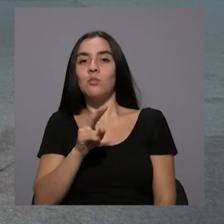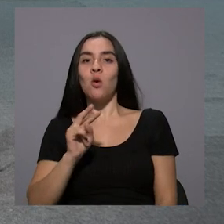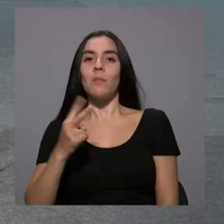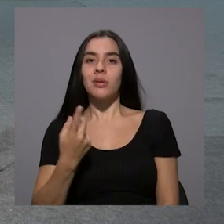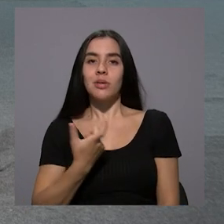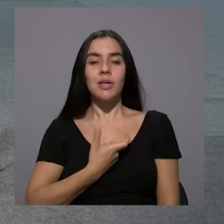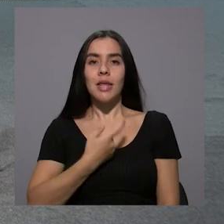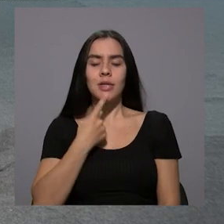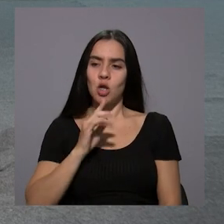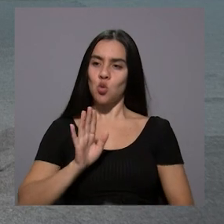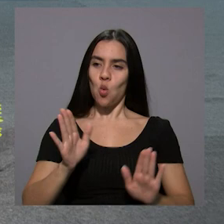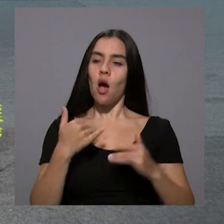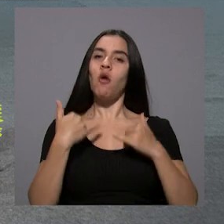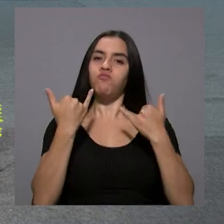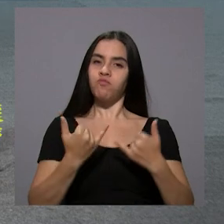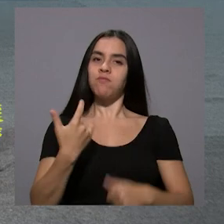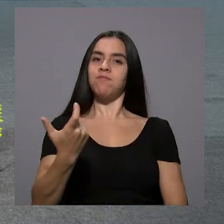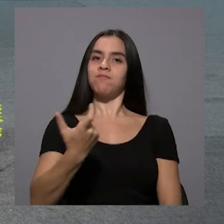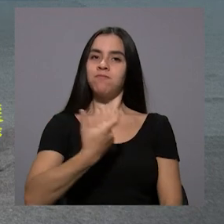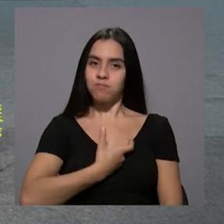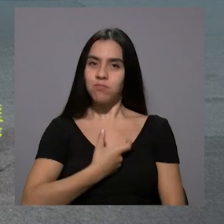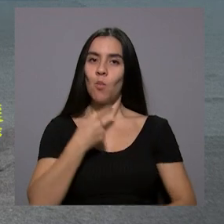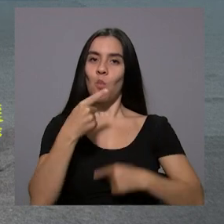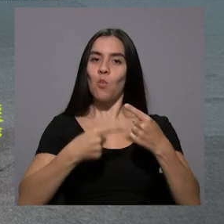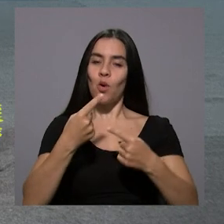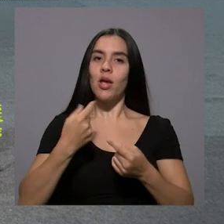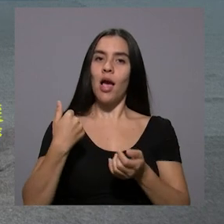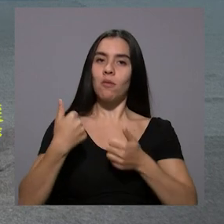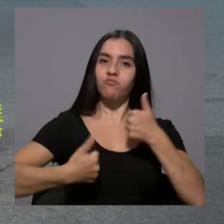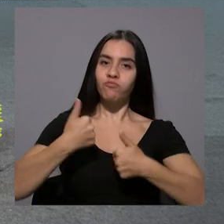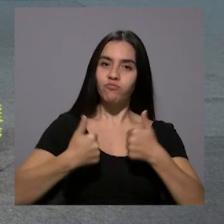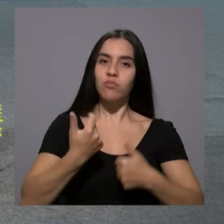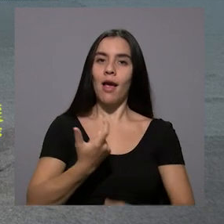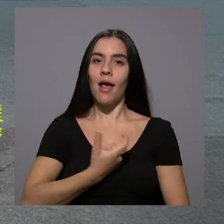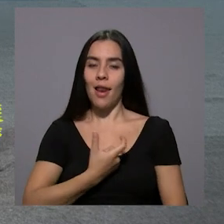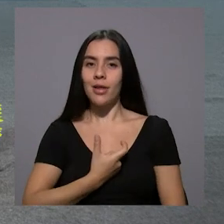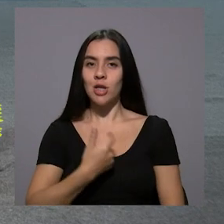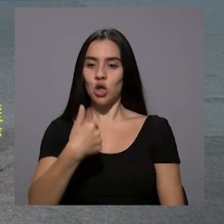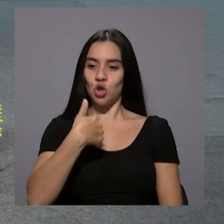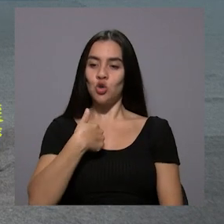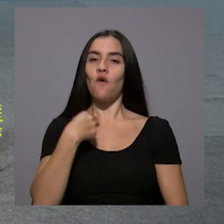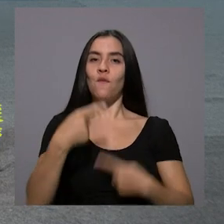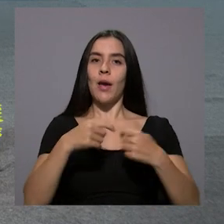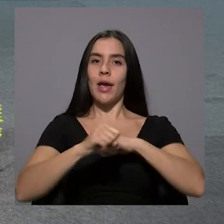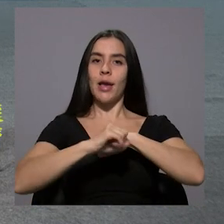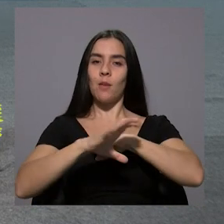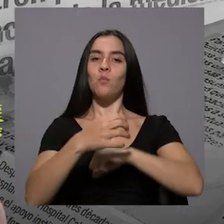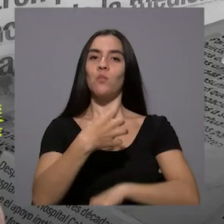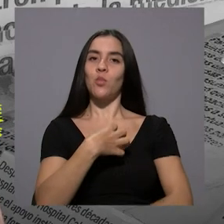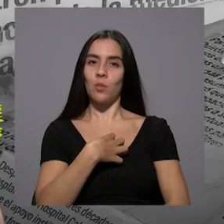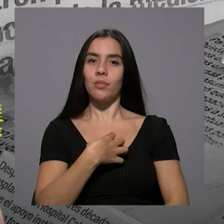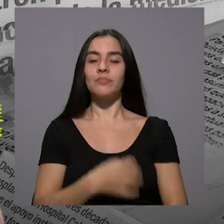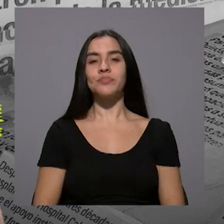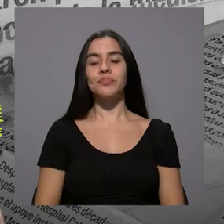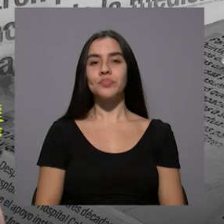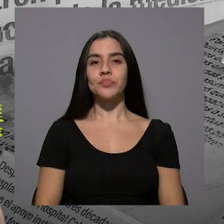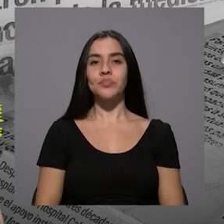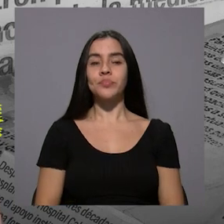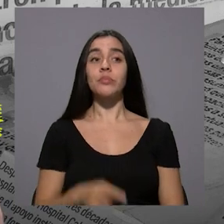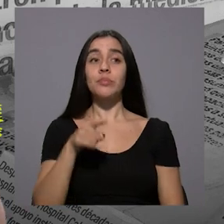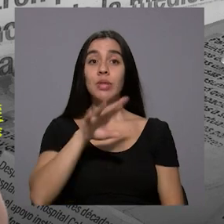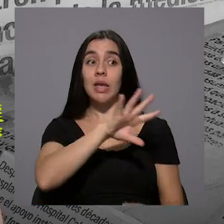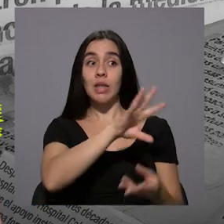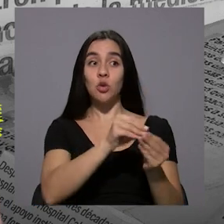dar un paso al frente y decir, no, ahora voy por la alcaldía y lo voy a hacer, bueno, voy a hacer la campaña? Hay de